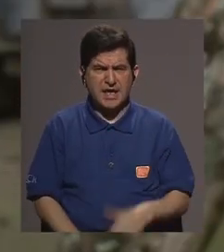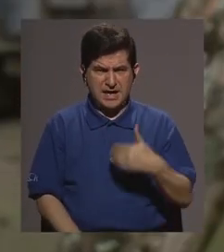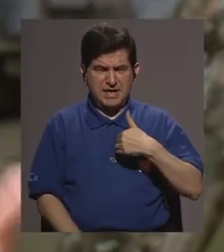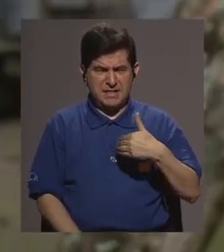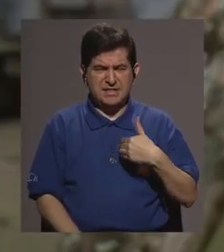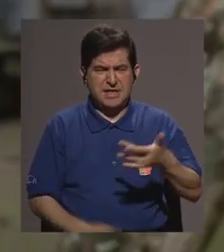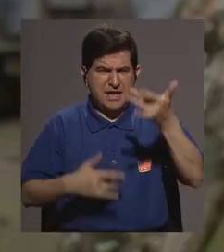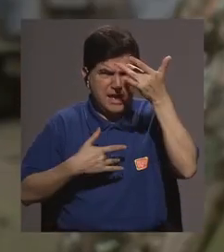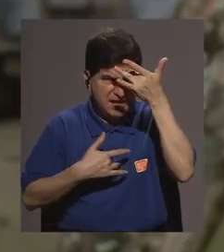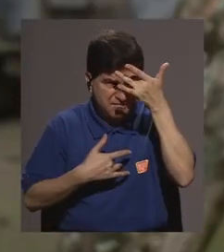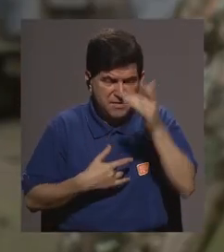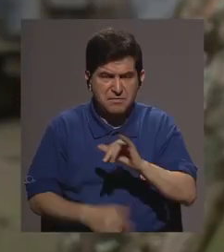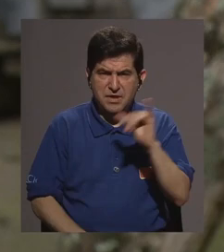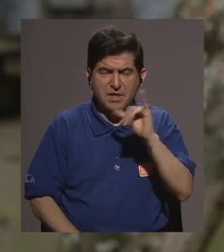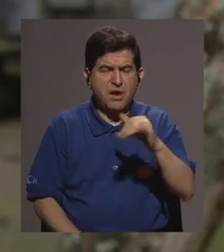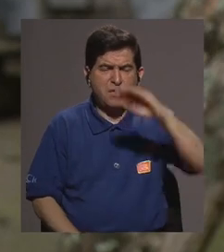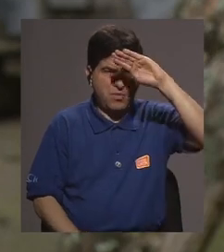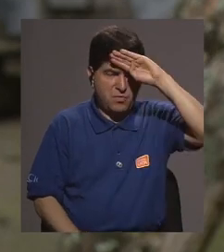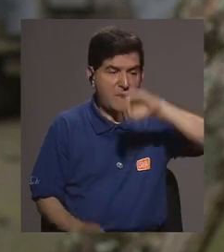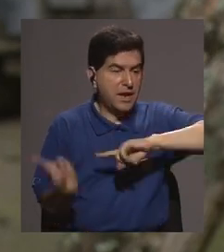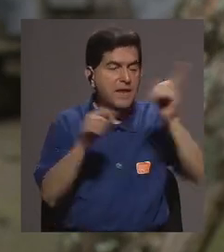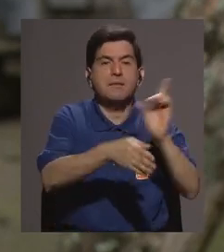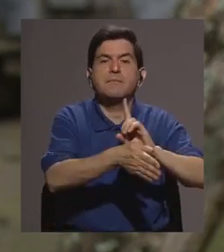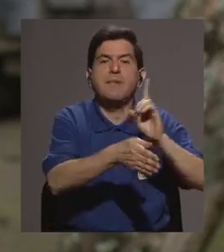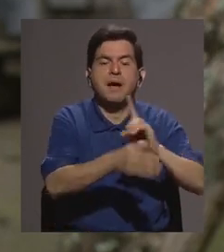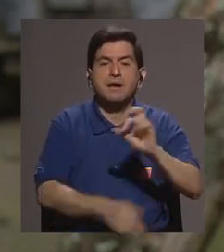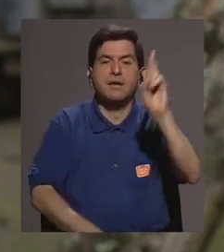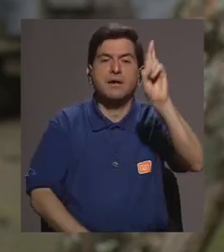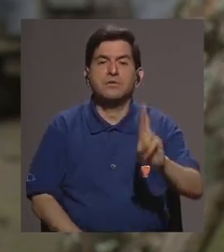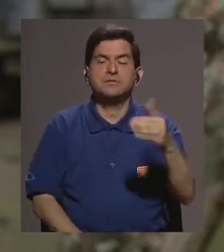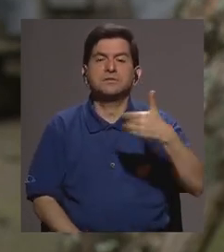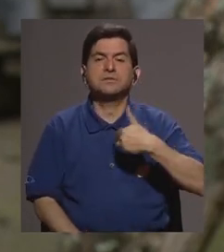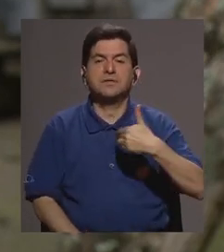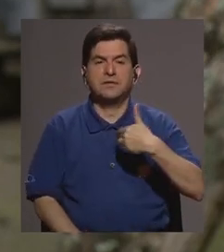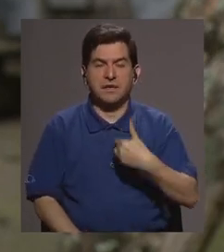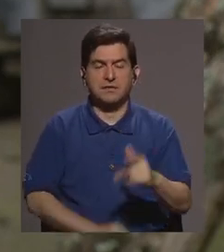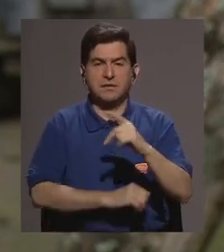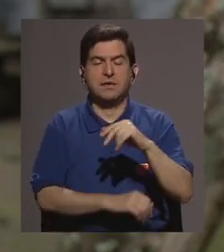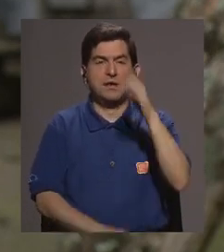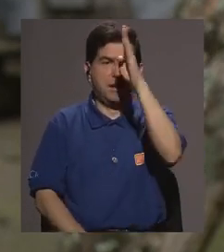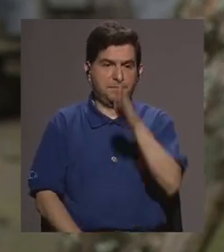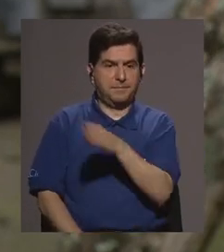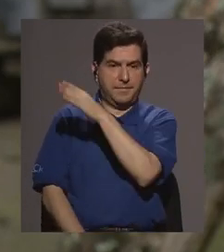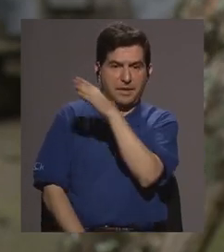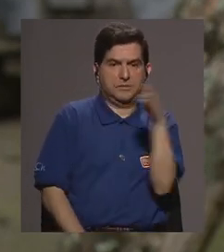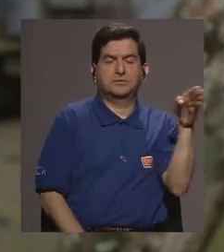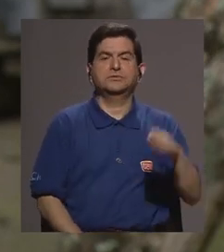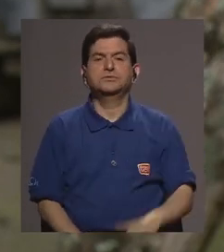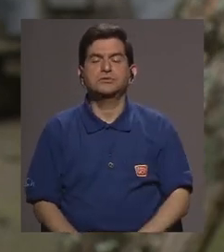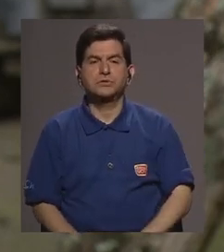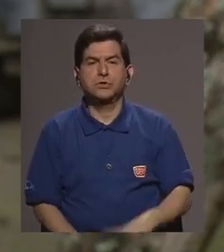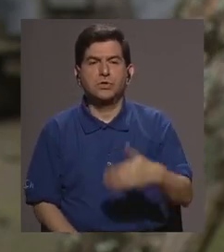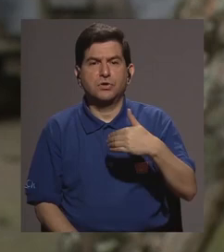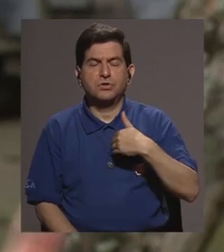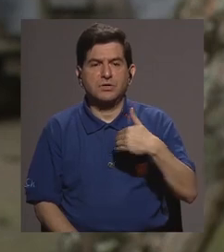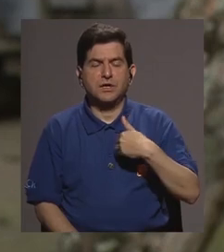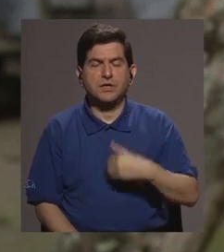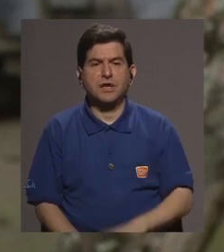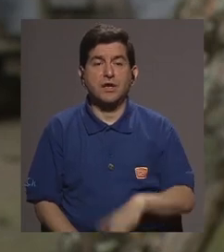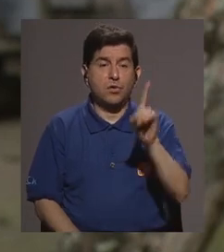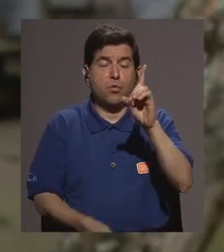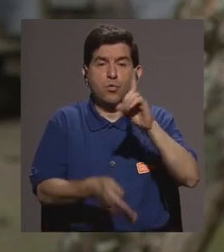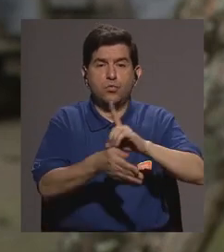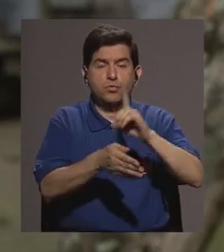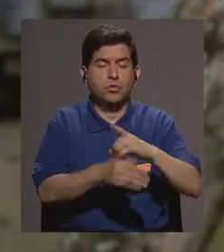malaria incluso cualquier otra enfermedad febril es acudir al médico más cercano Costa Rica es un país bendecido en ese sentido tenemos un médico casi